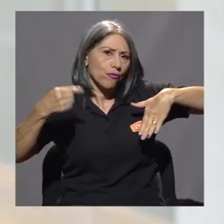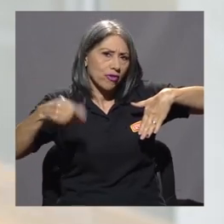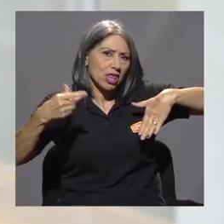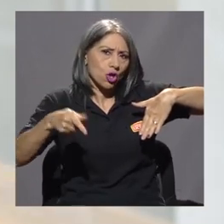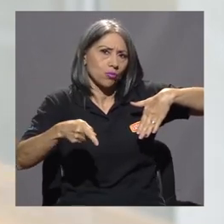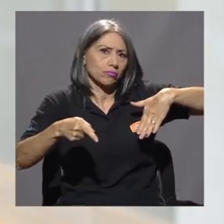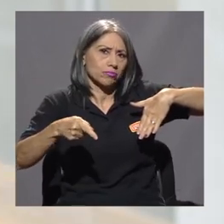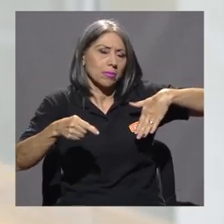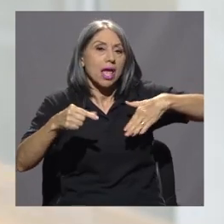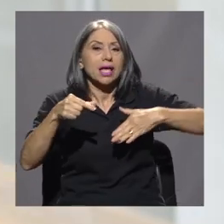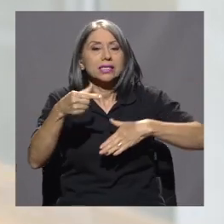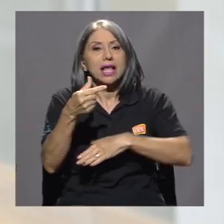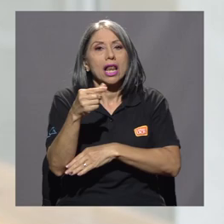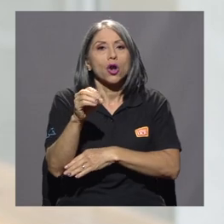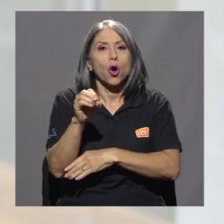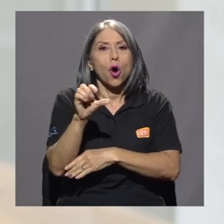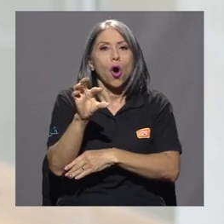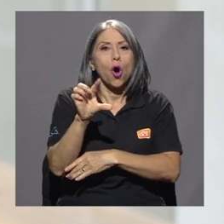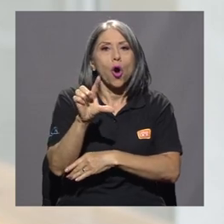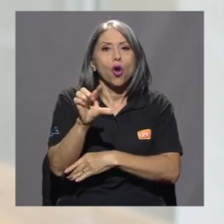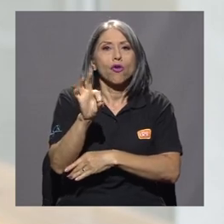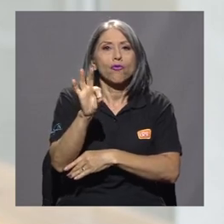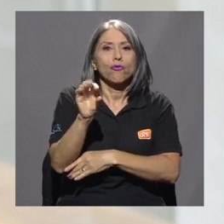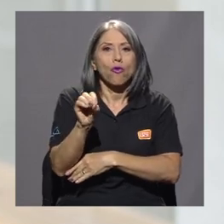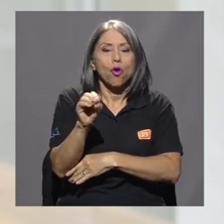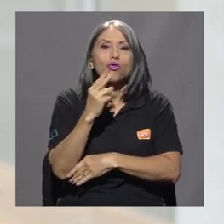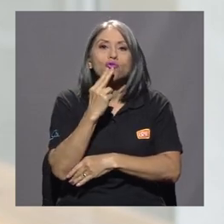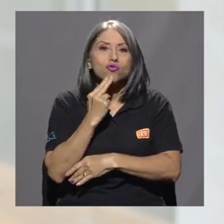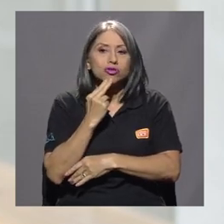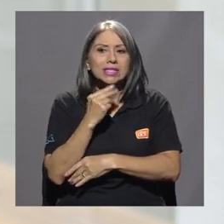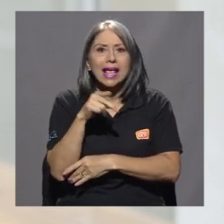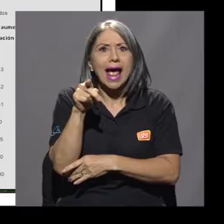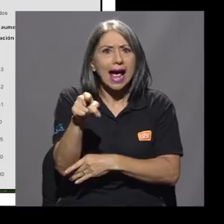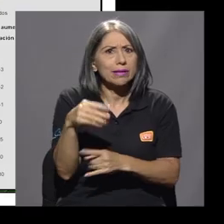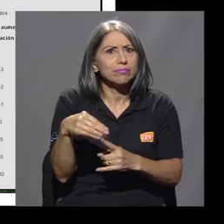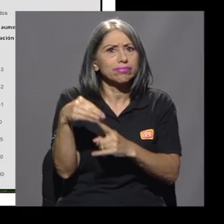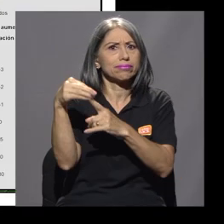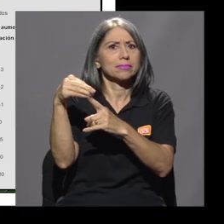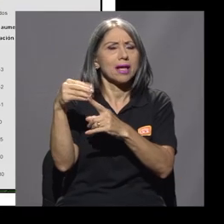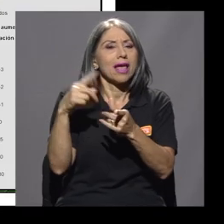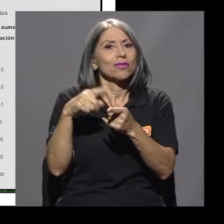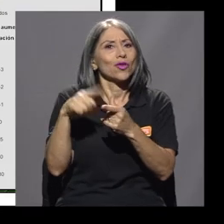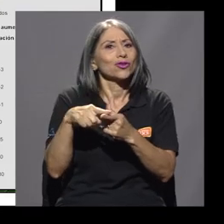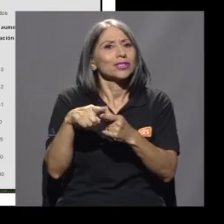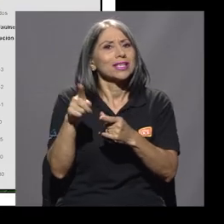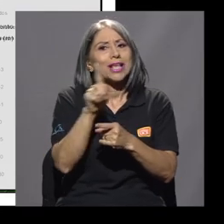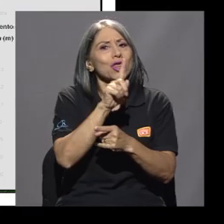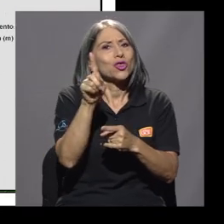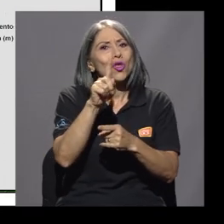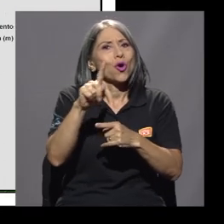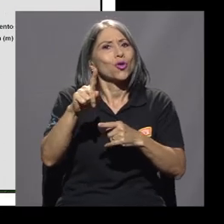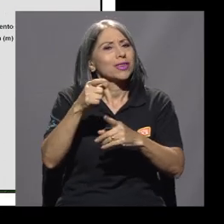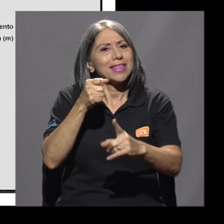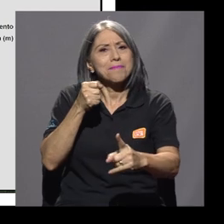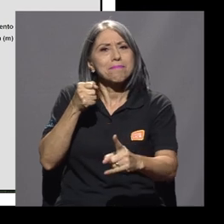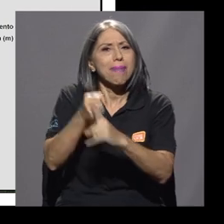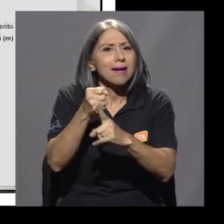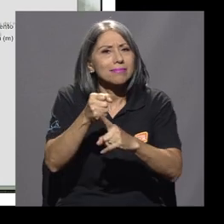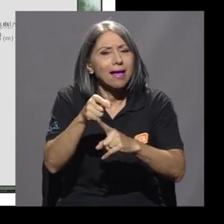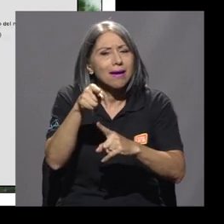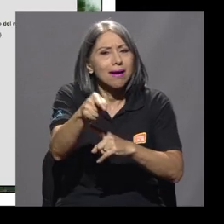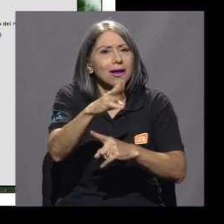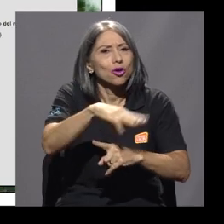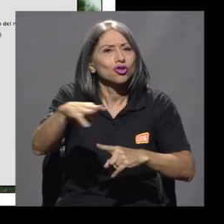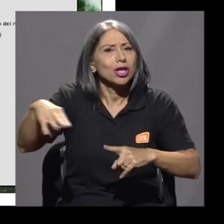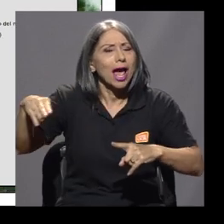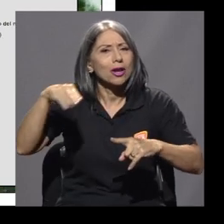particular en sus formas, en su morfología, hace que no tenga un impacto hacia el océano abierto. Entonces